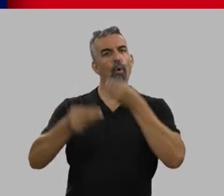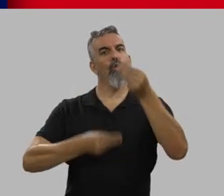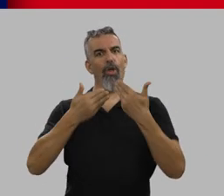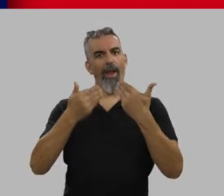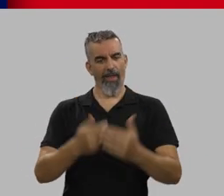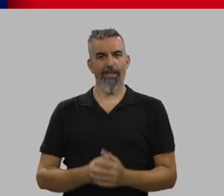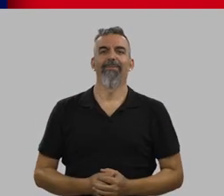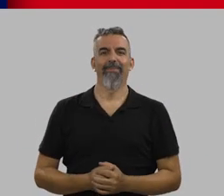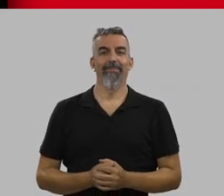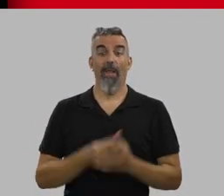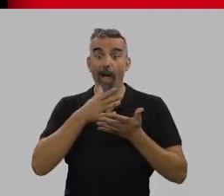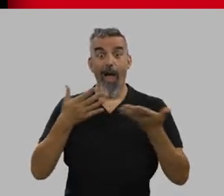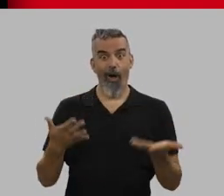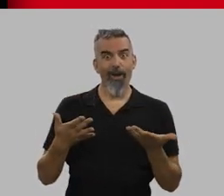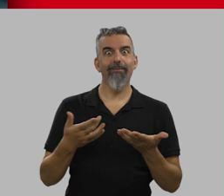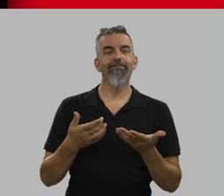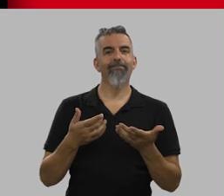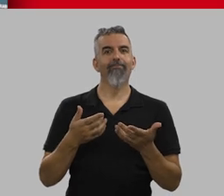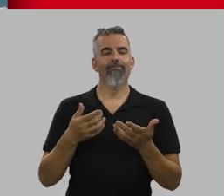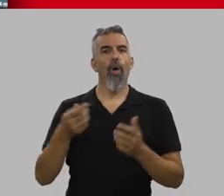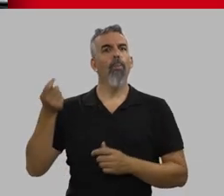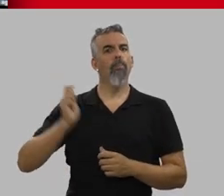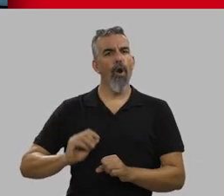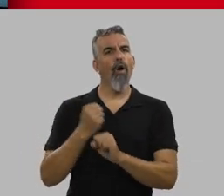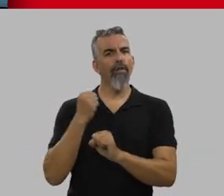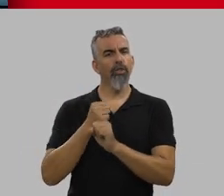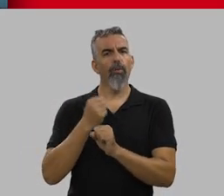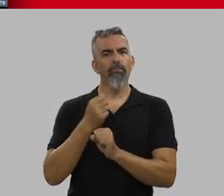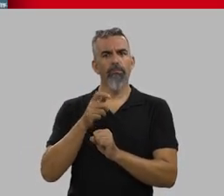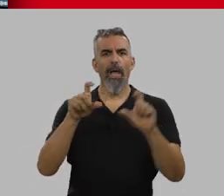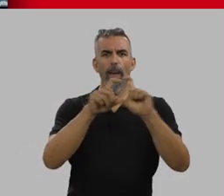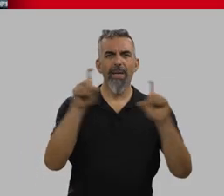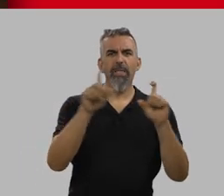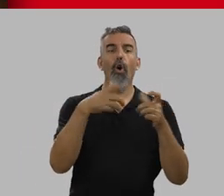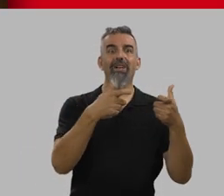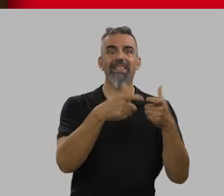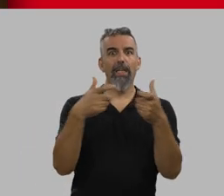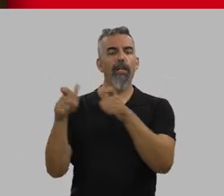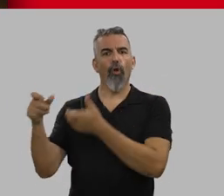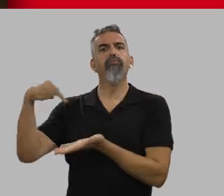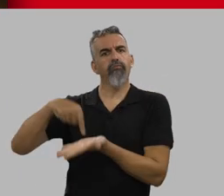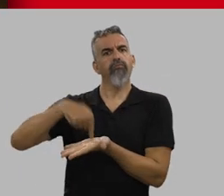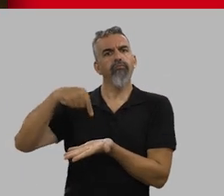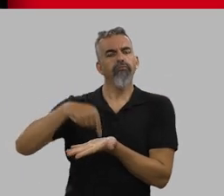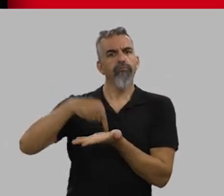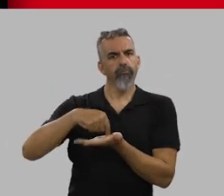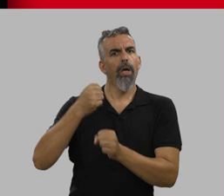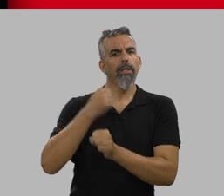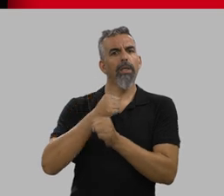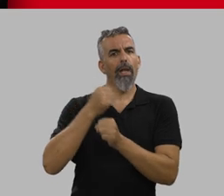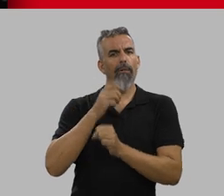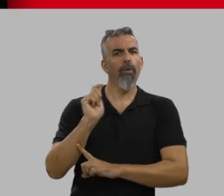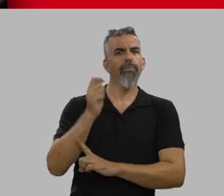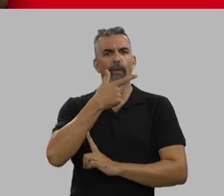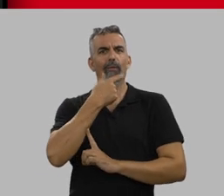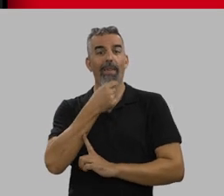informáticos. En la actualidad se trata de una profesión con una gran demanda, requerida por un amplio número de sectores